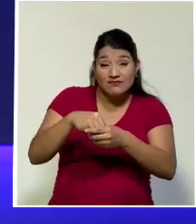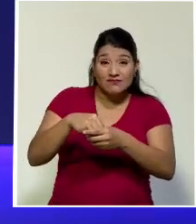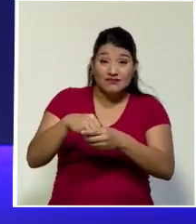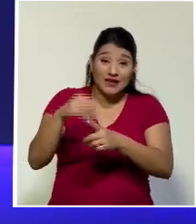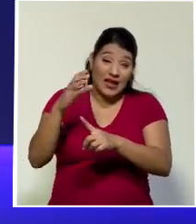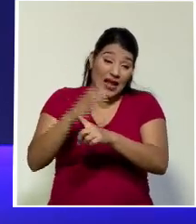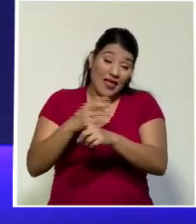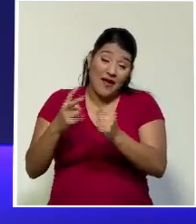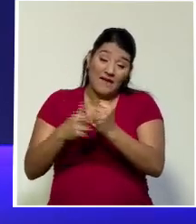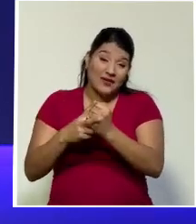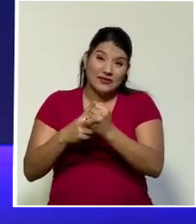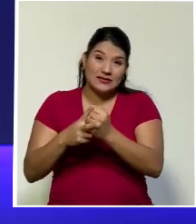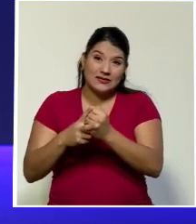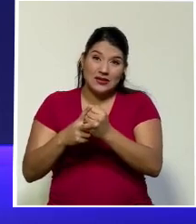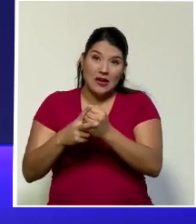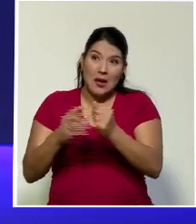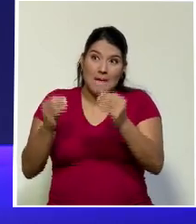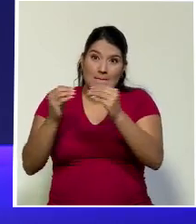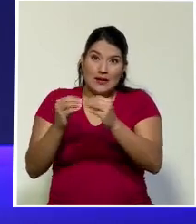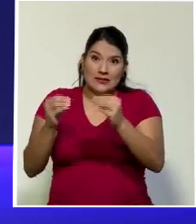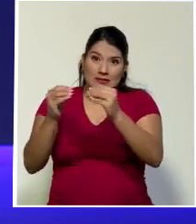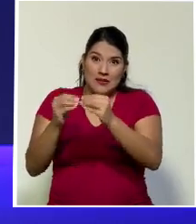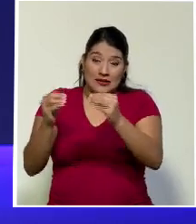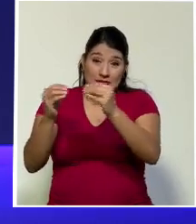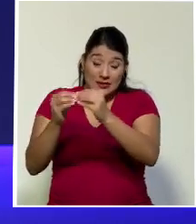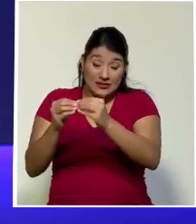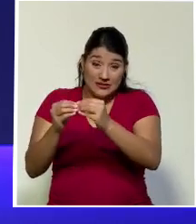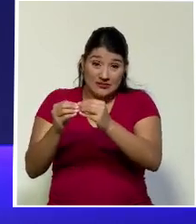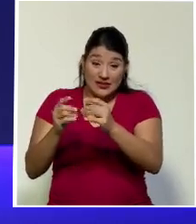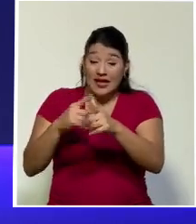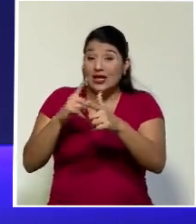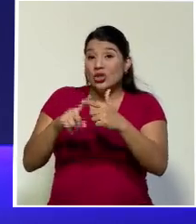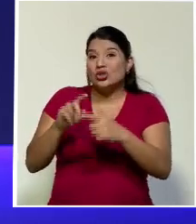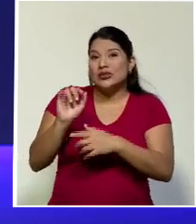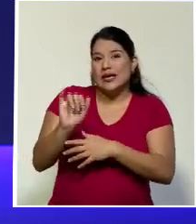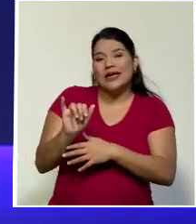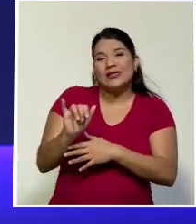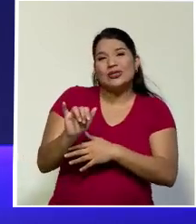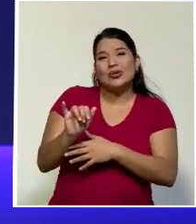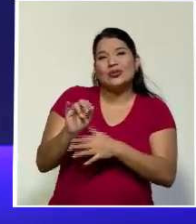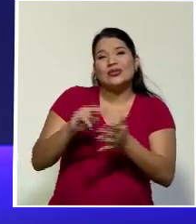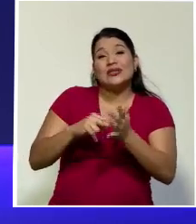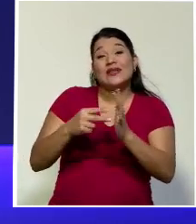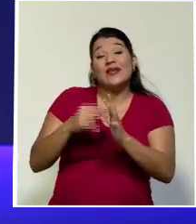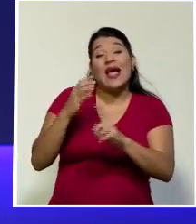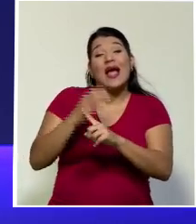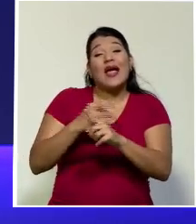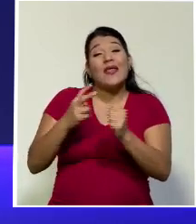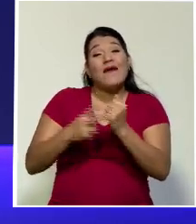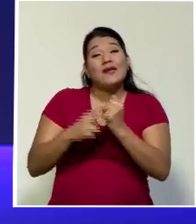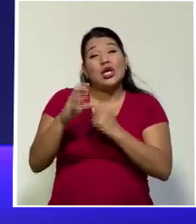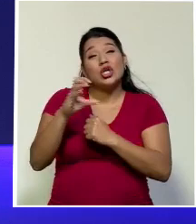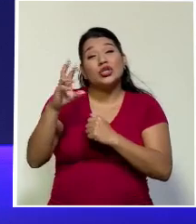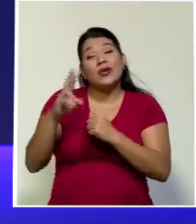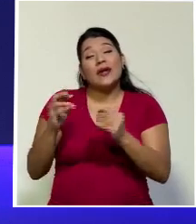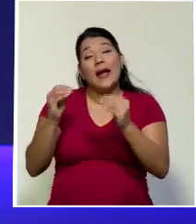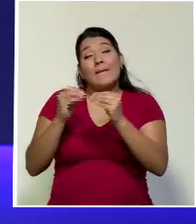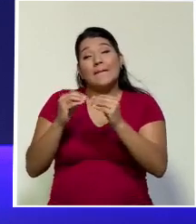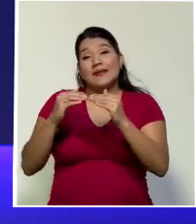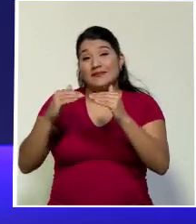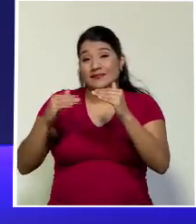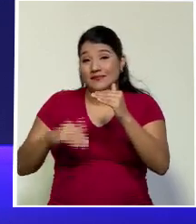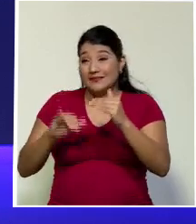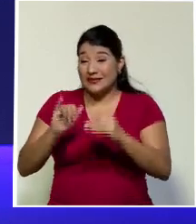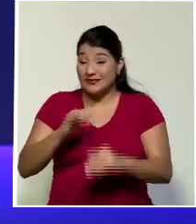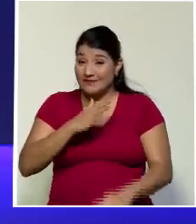va aumentando y ese índice de Gini lo que nos dice es justamente que cada vez tenemos una Costa Rica más desigual. Eso es muy